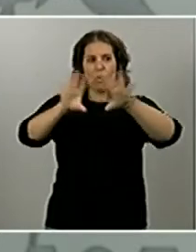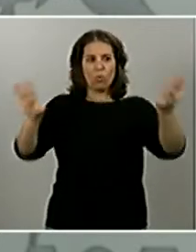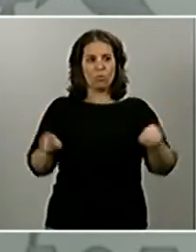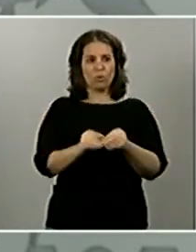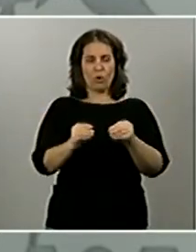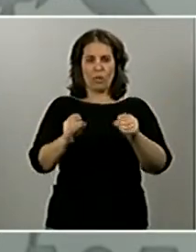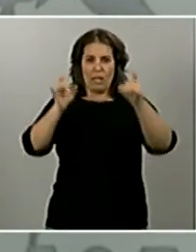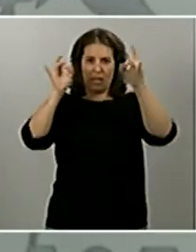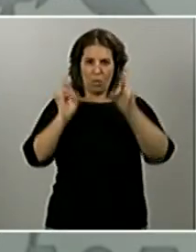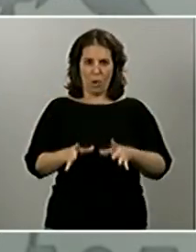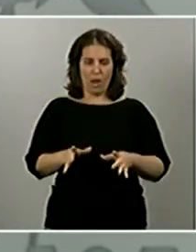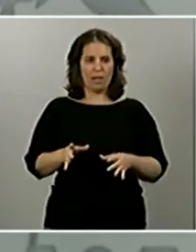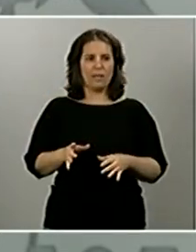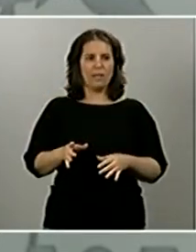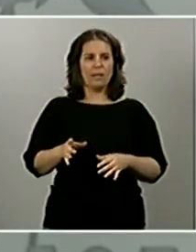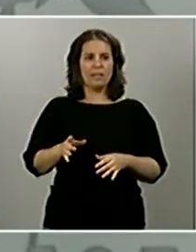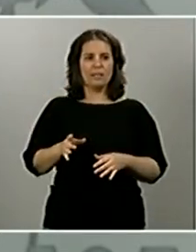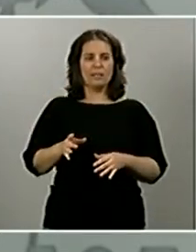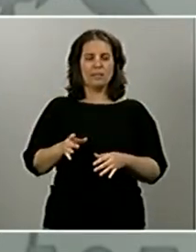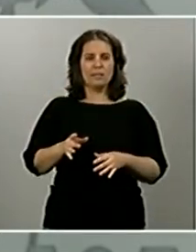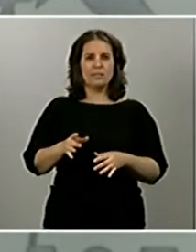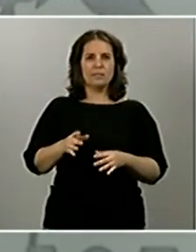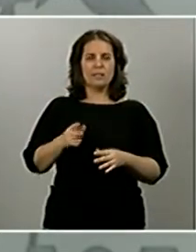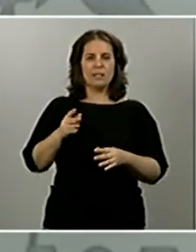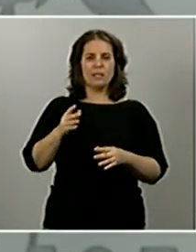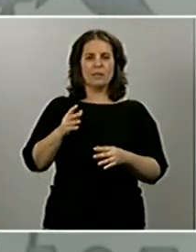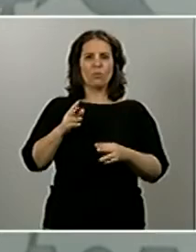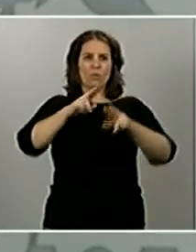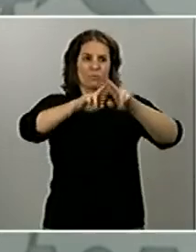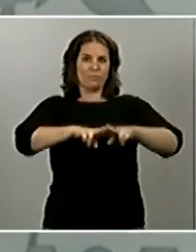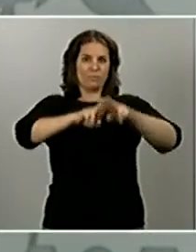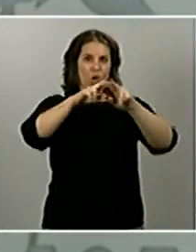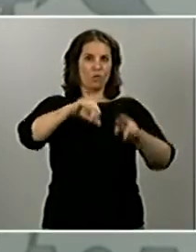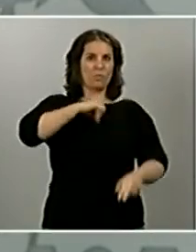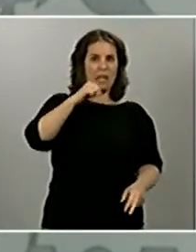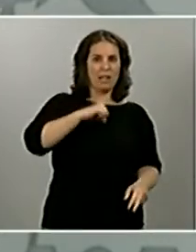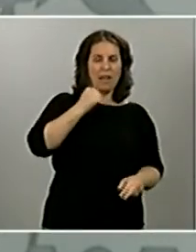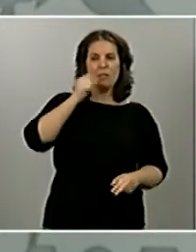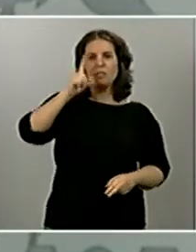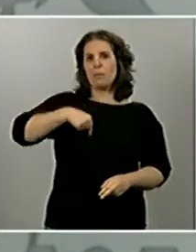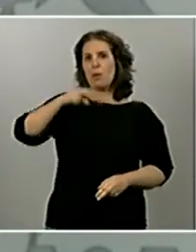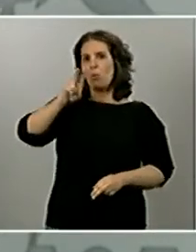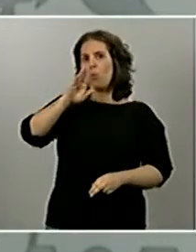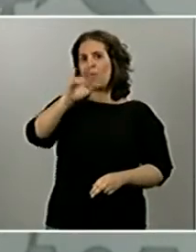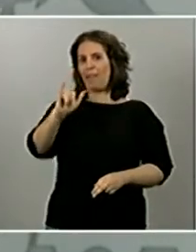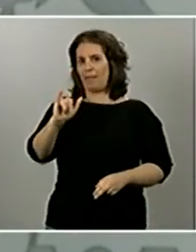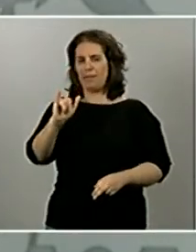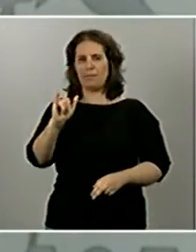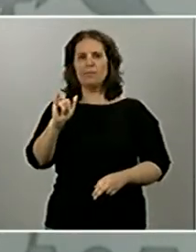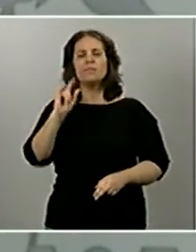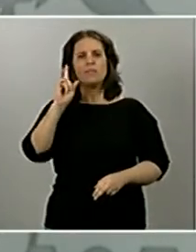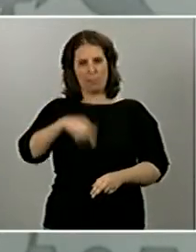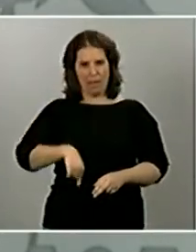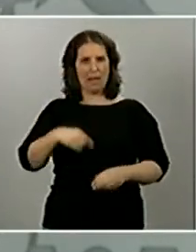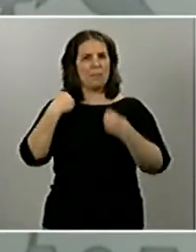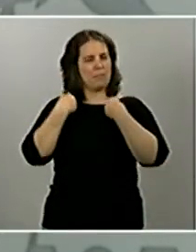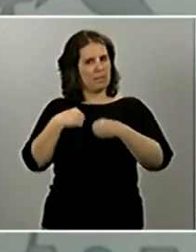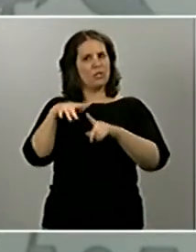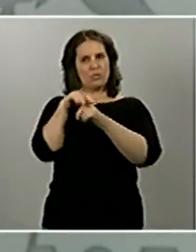se deriva cuando estudiamos los casos hospitalizados y los casos ingresados en UCI. Los casos hospitalizados de